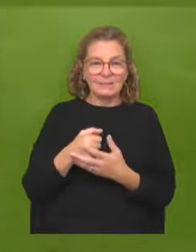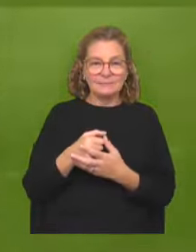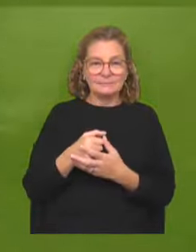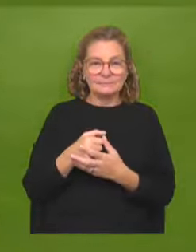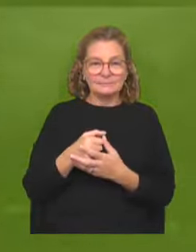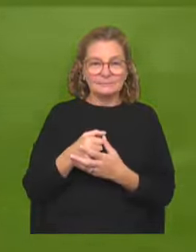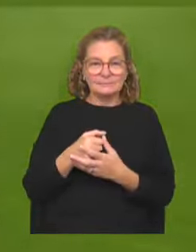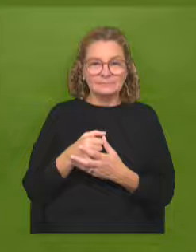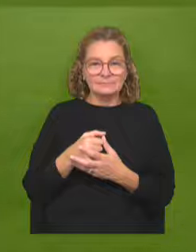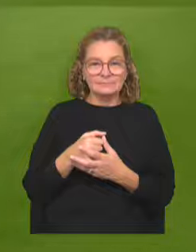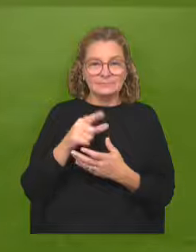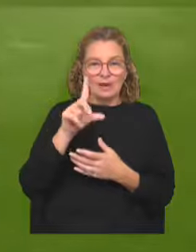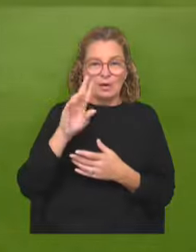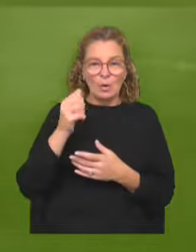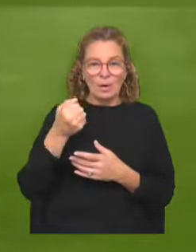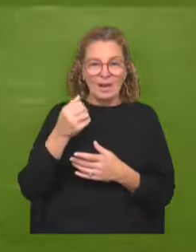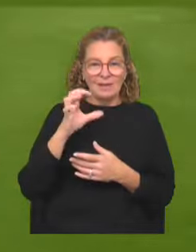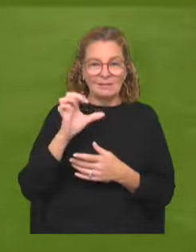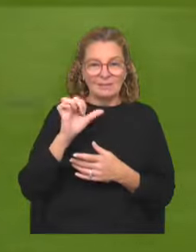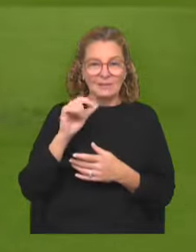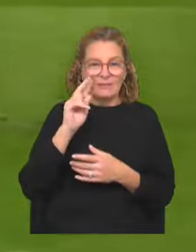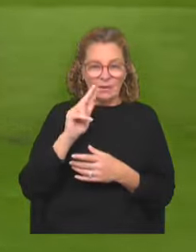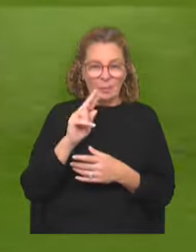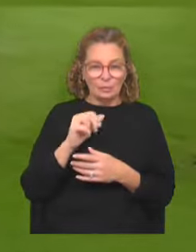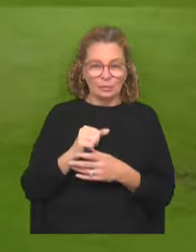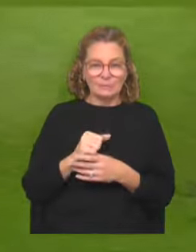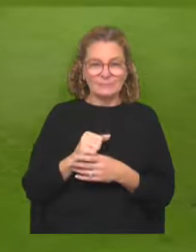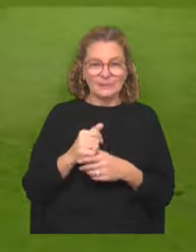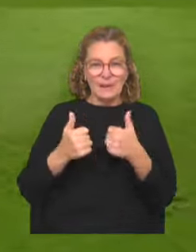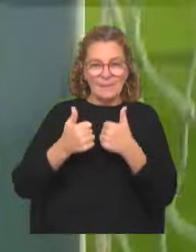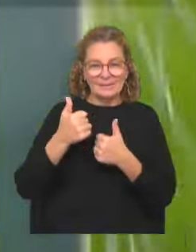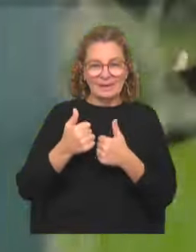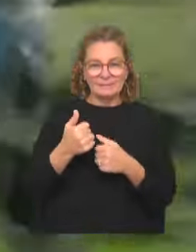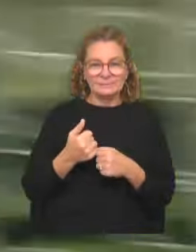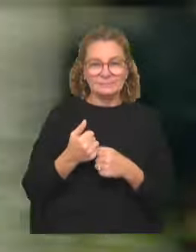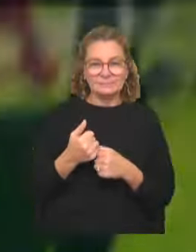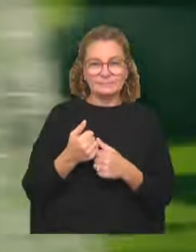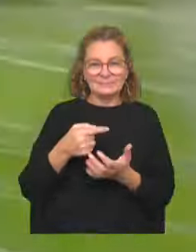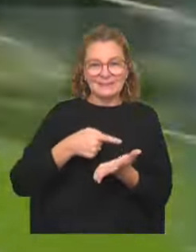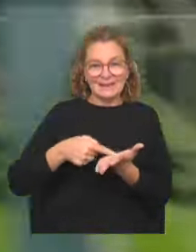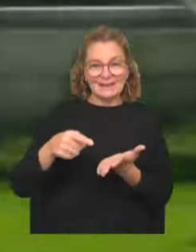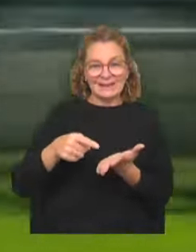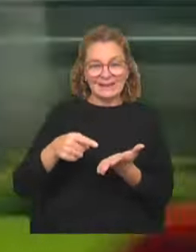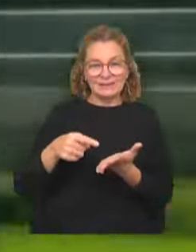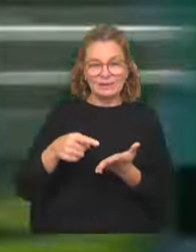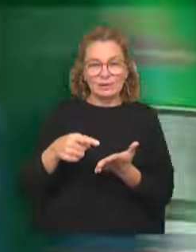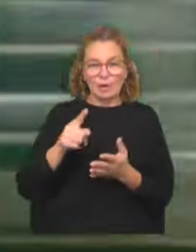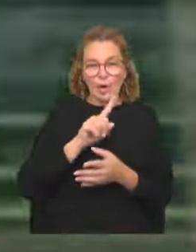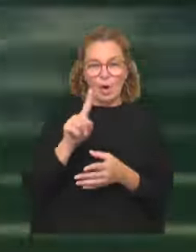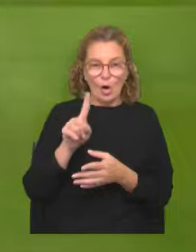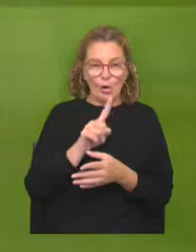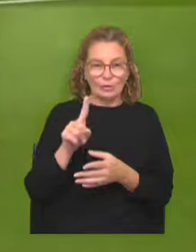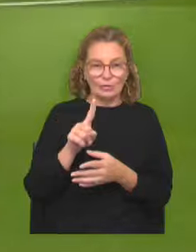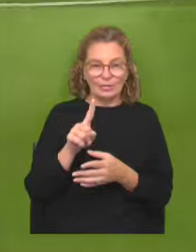y Lucas Rodríguez lo va a empatar tras el centro de Berríos a los 11